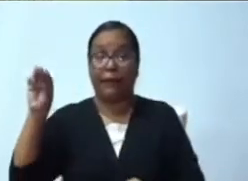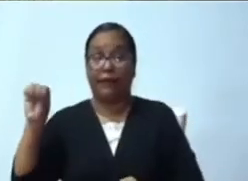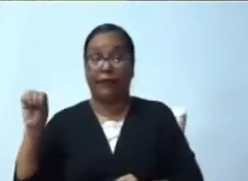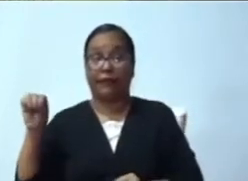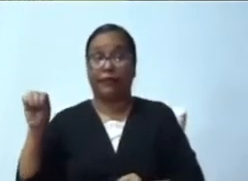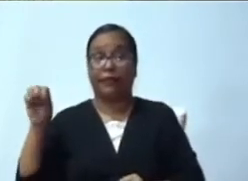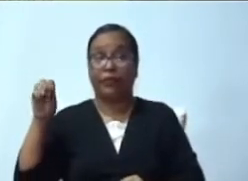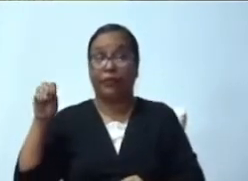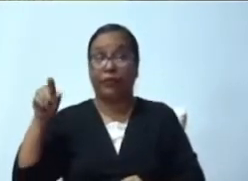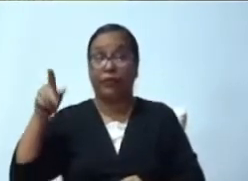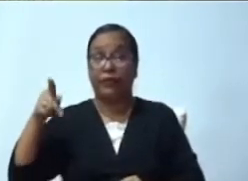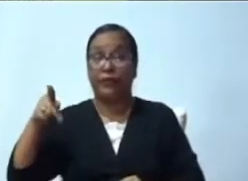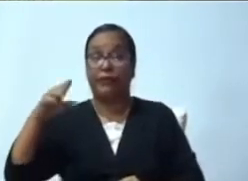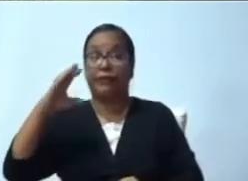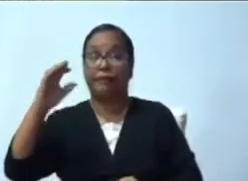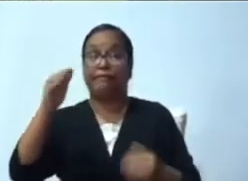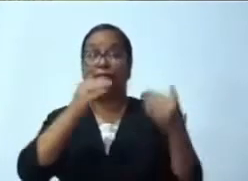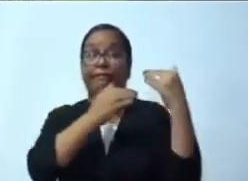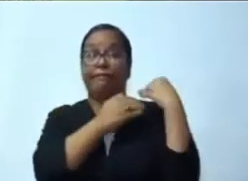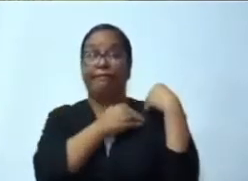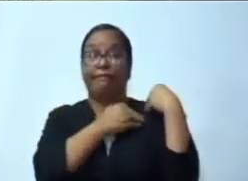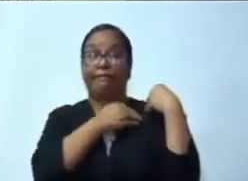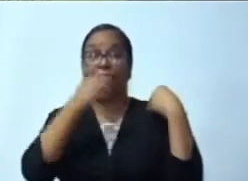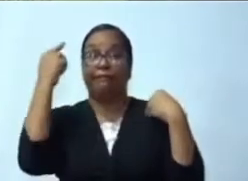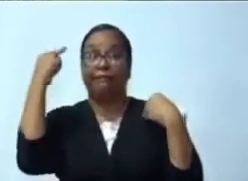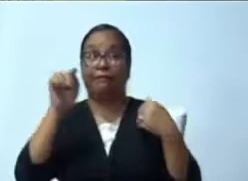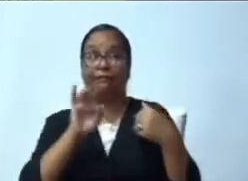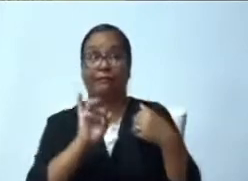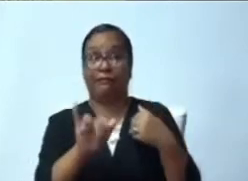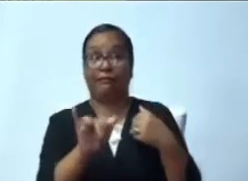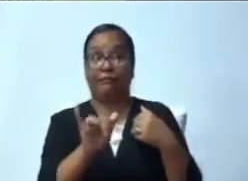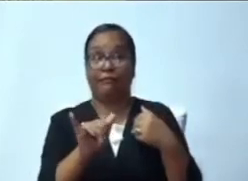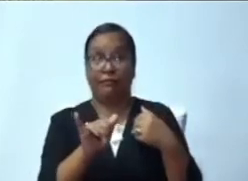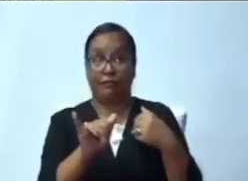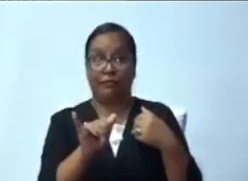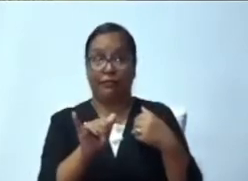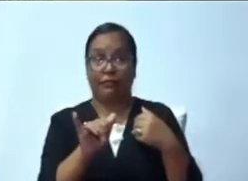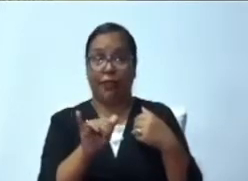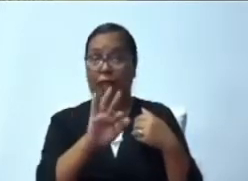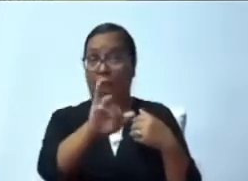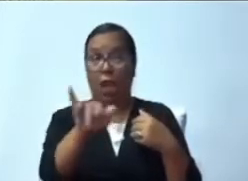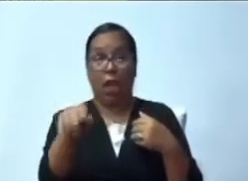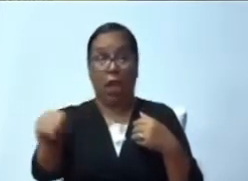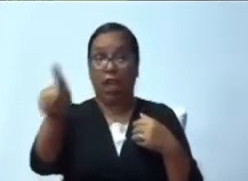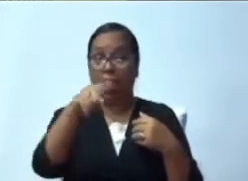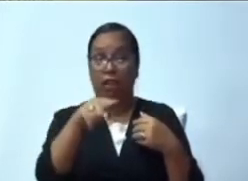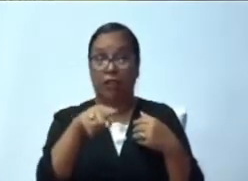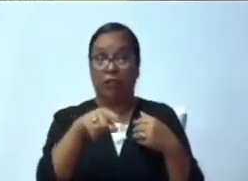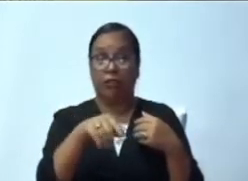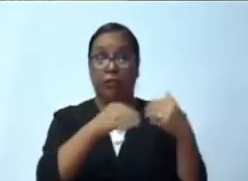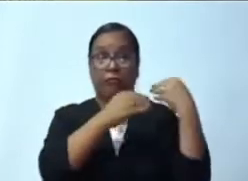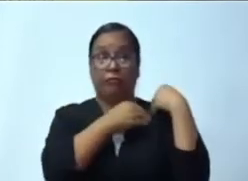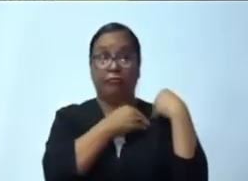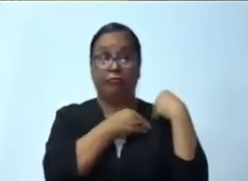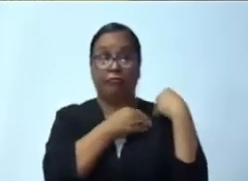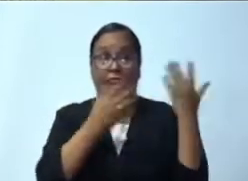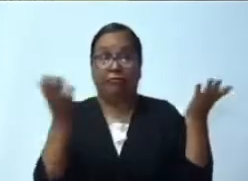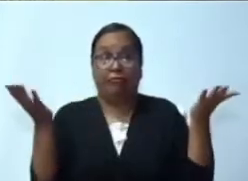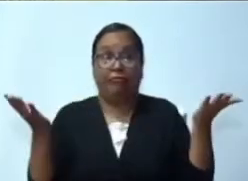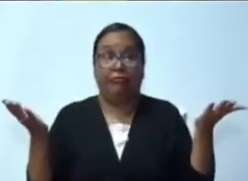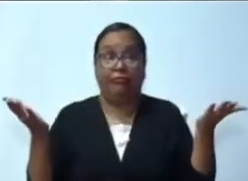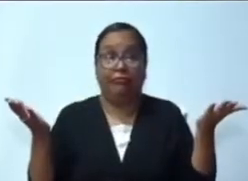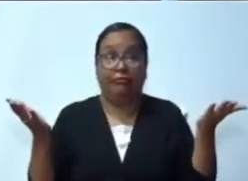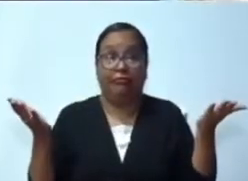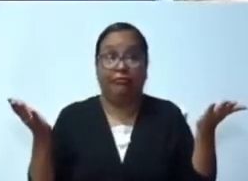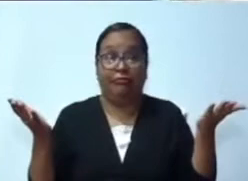incompetente? El año pasado aprobamos 44.000 millones de pesos para terminar 72 escuelas, y